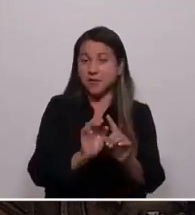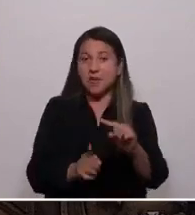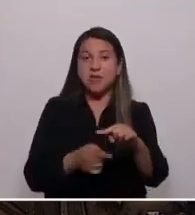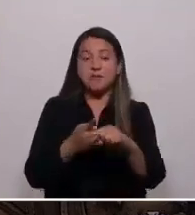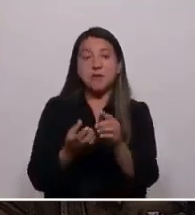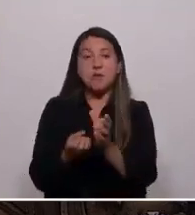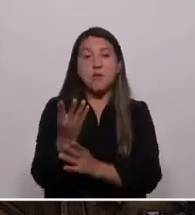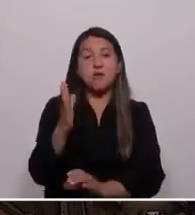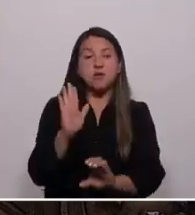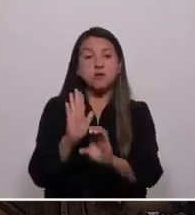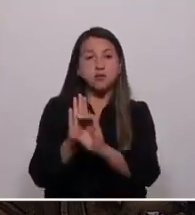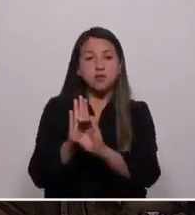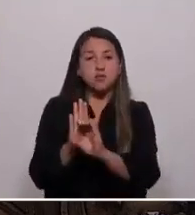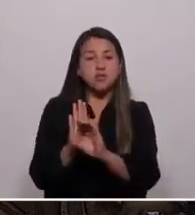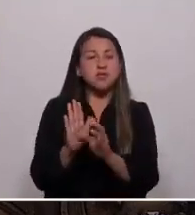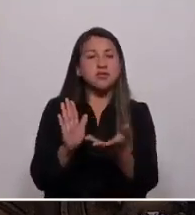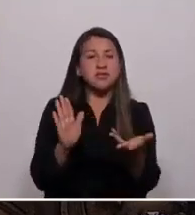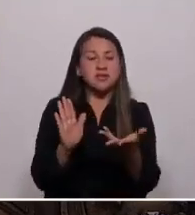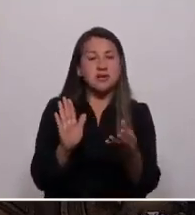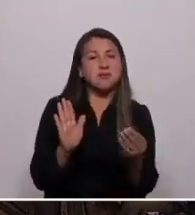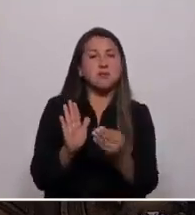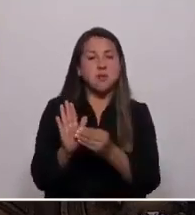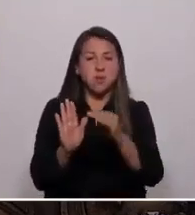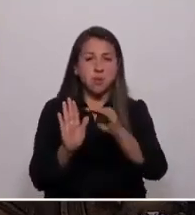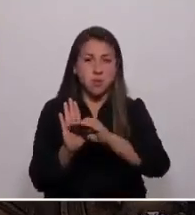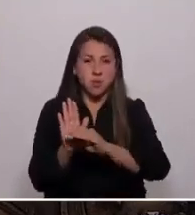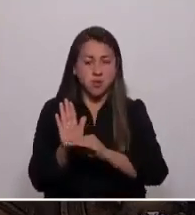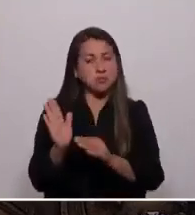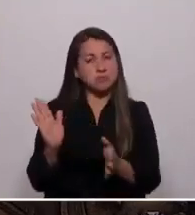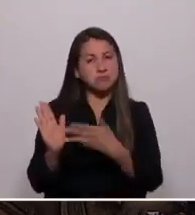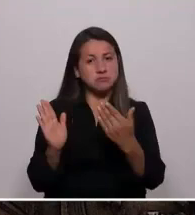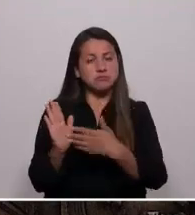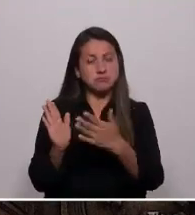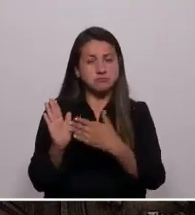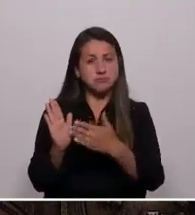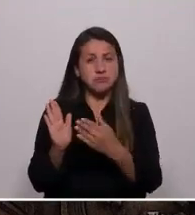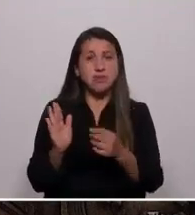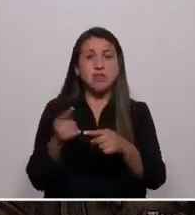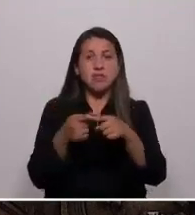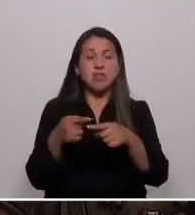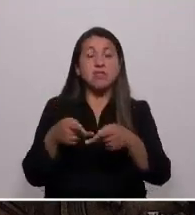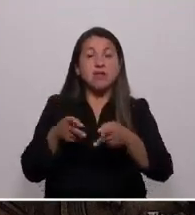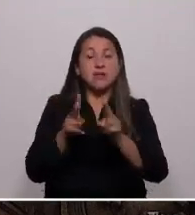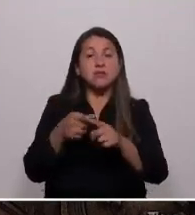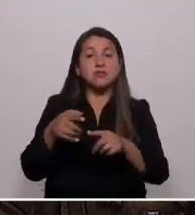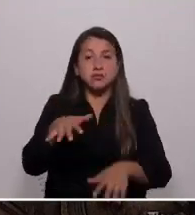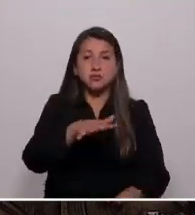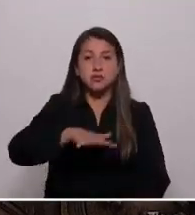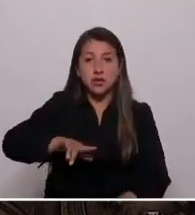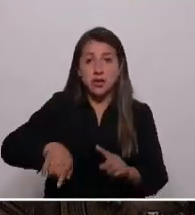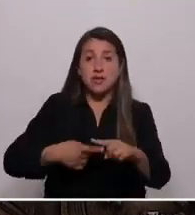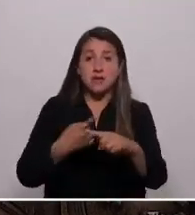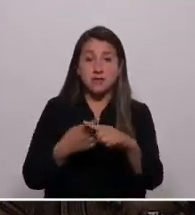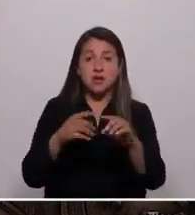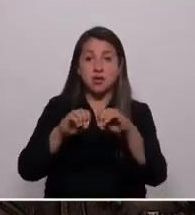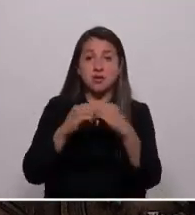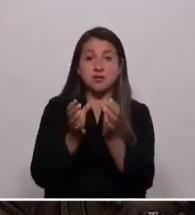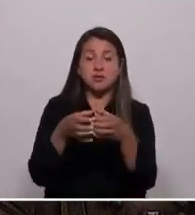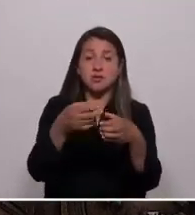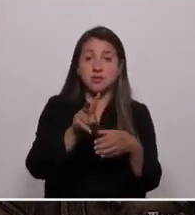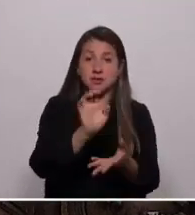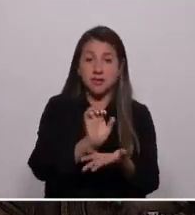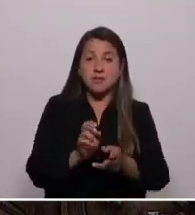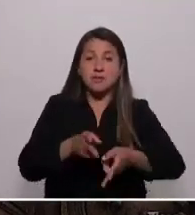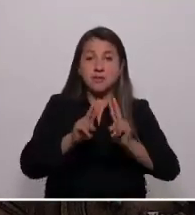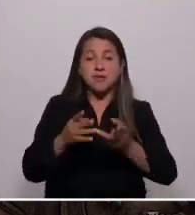nueva Constitución debe establecer un catálogo acotado y robusto de derechos sociales, además de definir una organización del Estado que permita